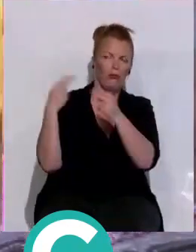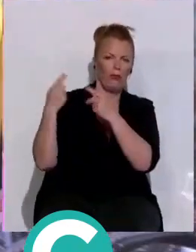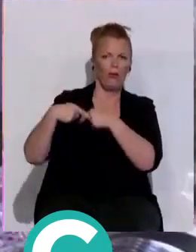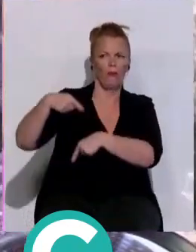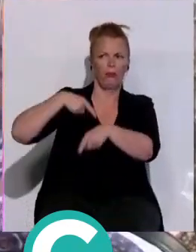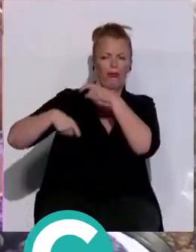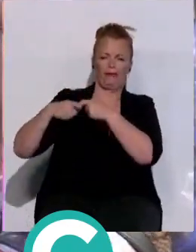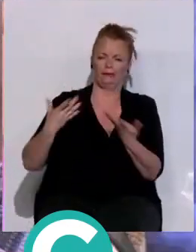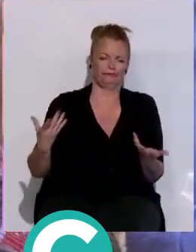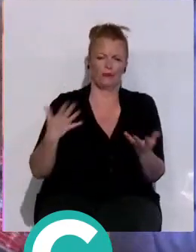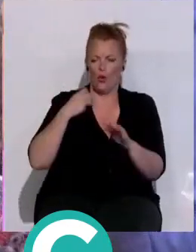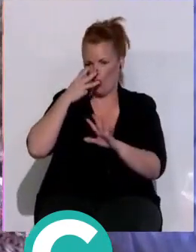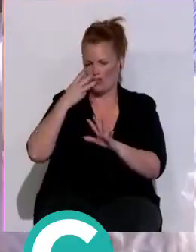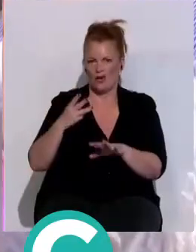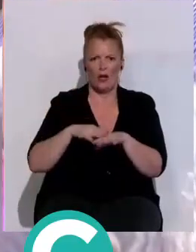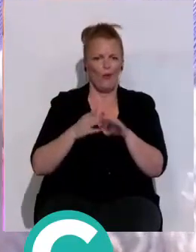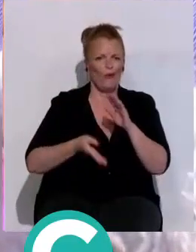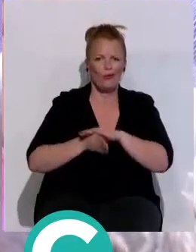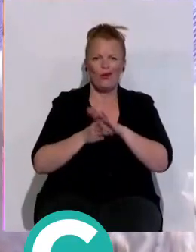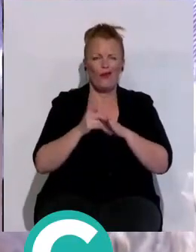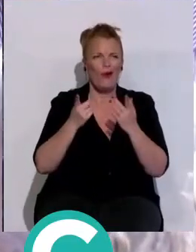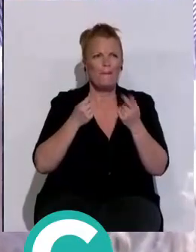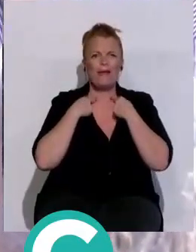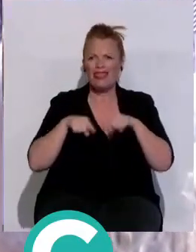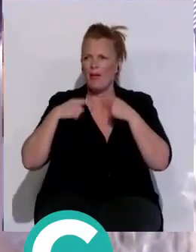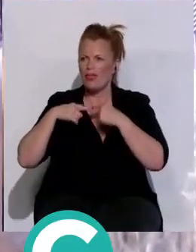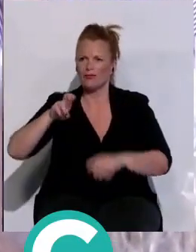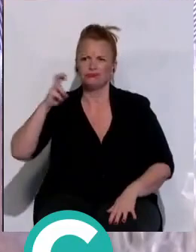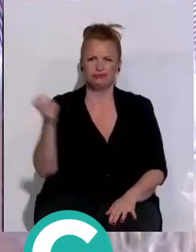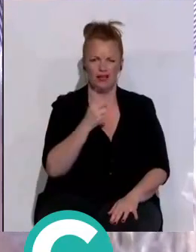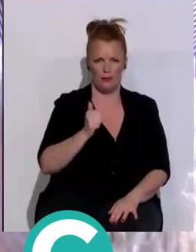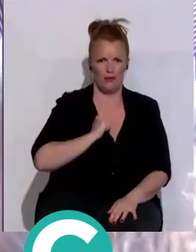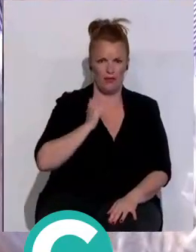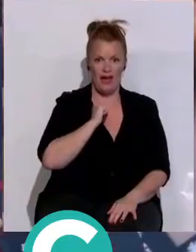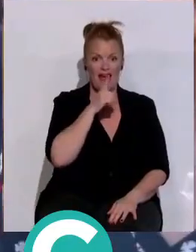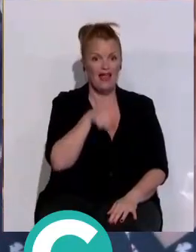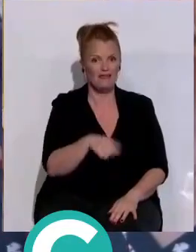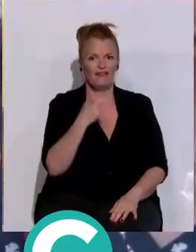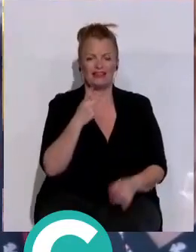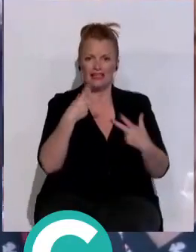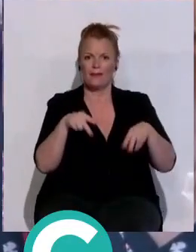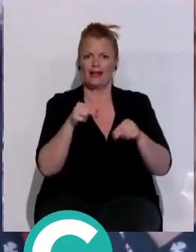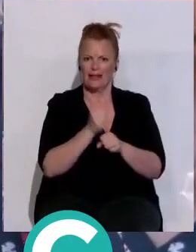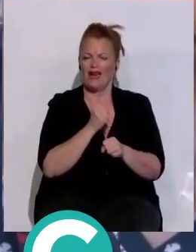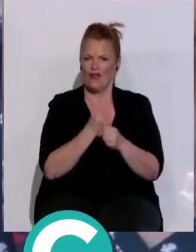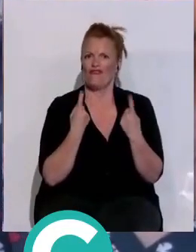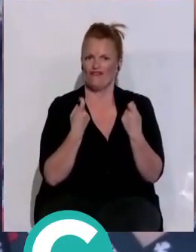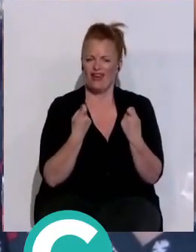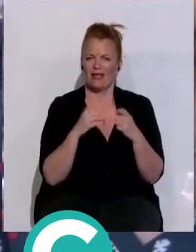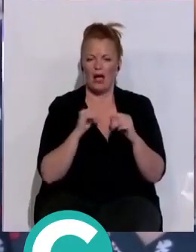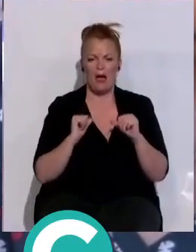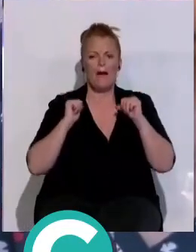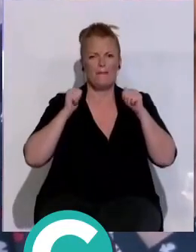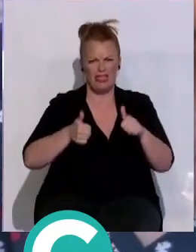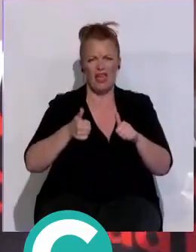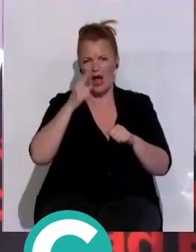señaló Óscar Torres, se empezó hace año y medio desde el PSOE, donde se han llamado a las puertas de cada barrio, de cada asociación, y